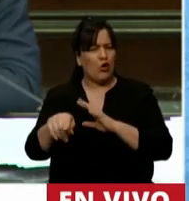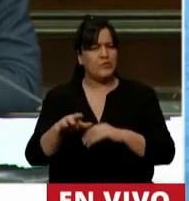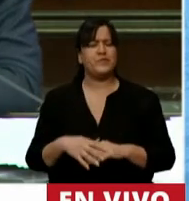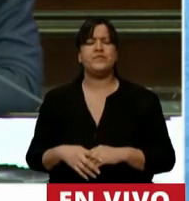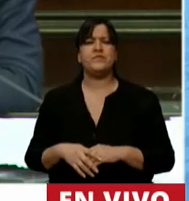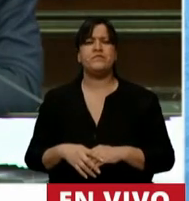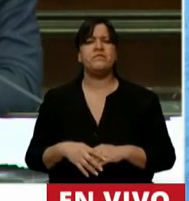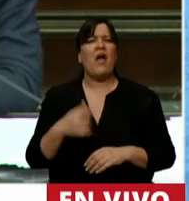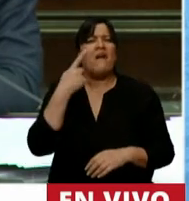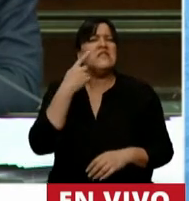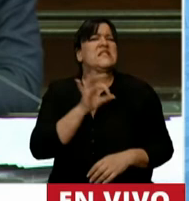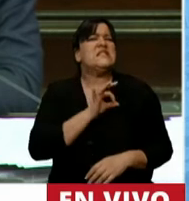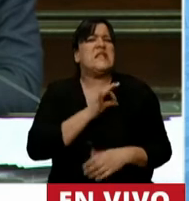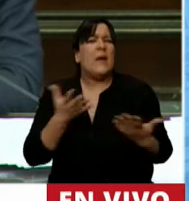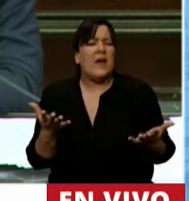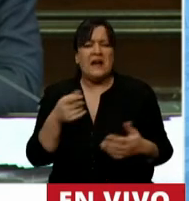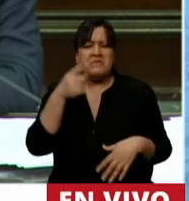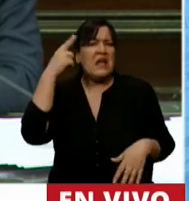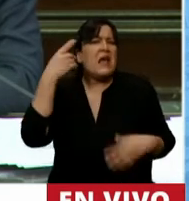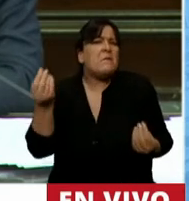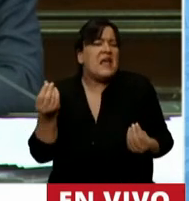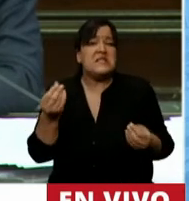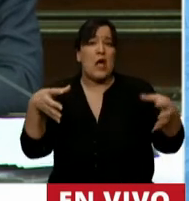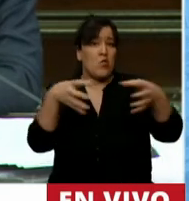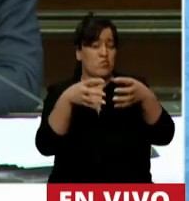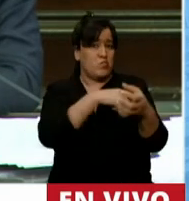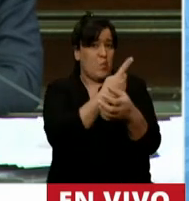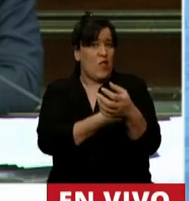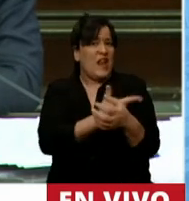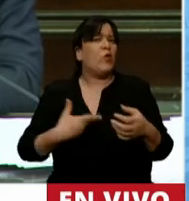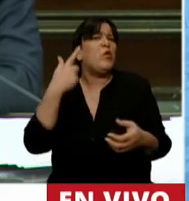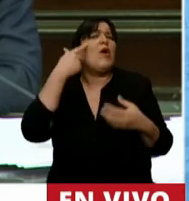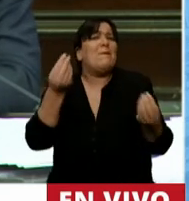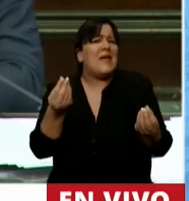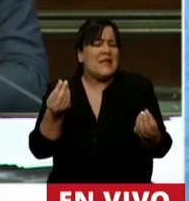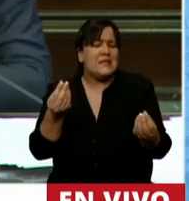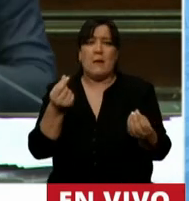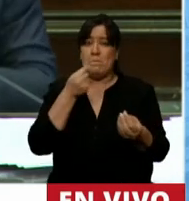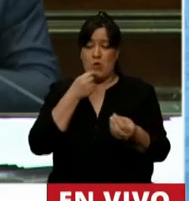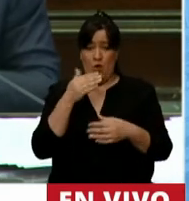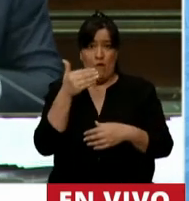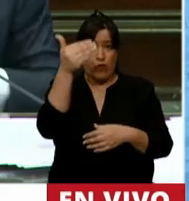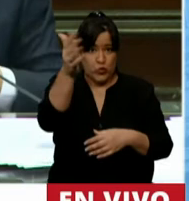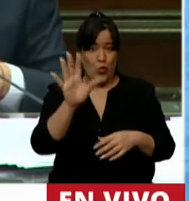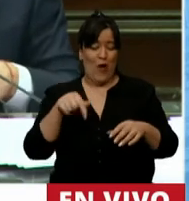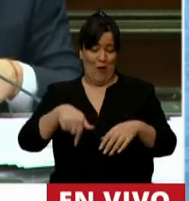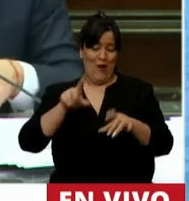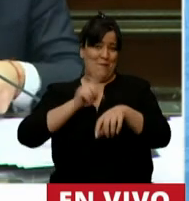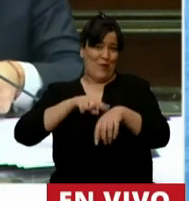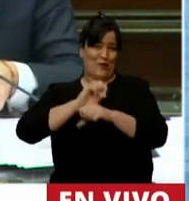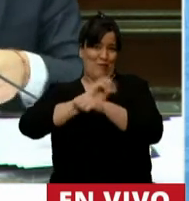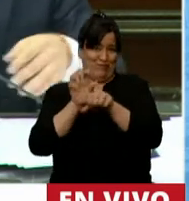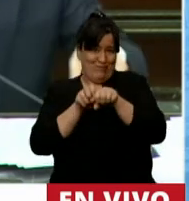en saber qué pensamiento tenía el Ejecutivo sobre si el mundo que viene, pospandémico,